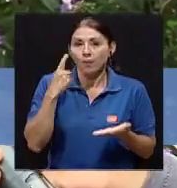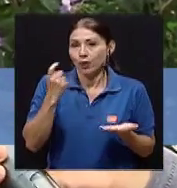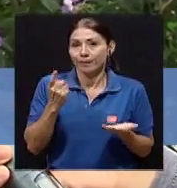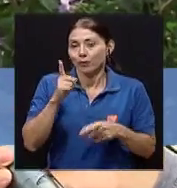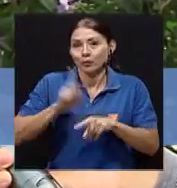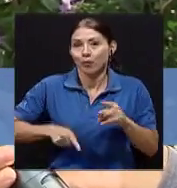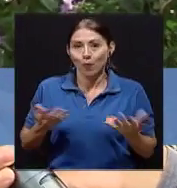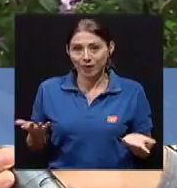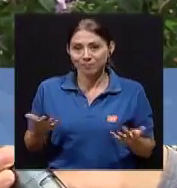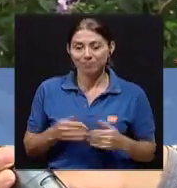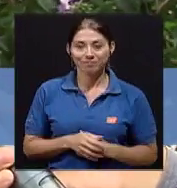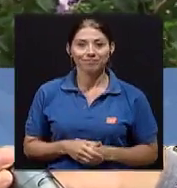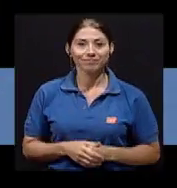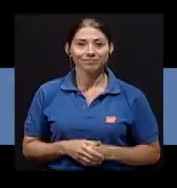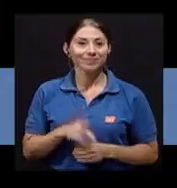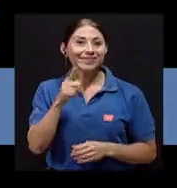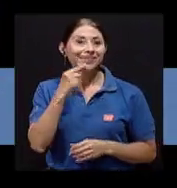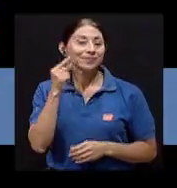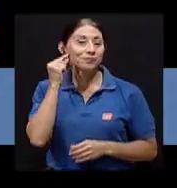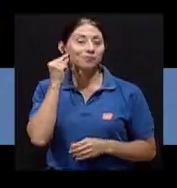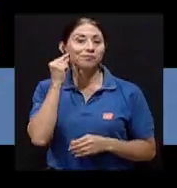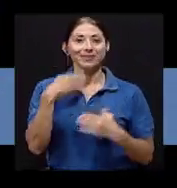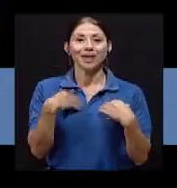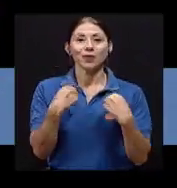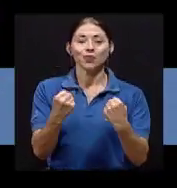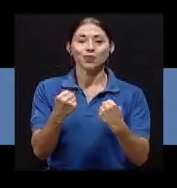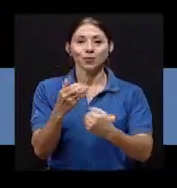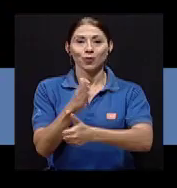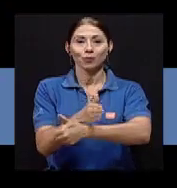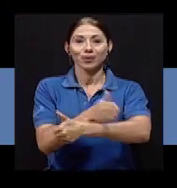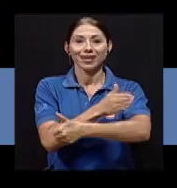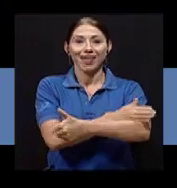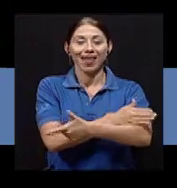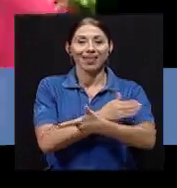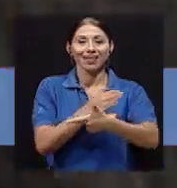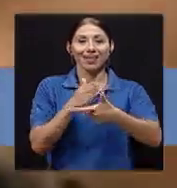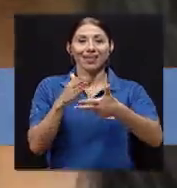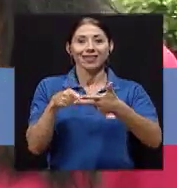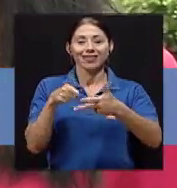porque no se puede. Salud, prosperidad y trabajo.